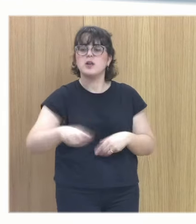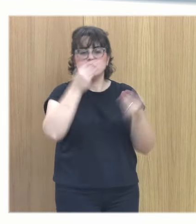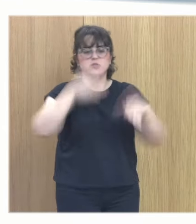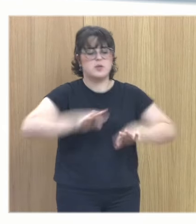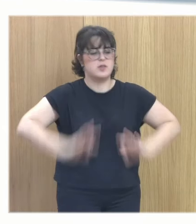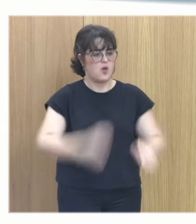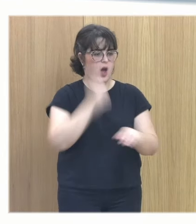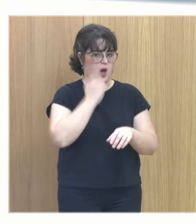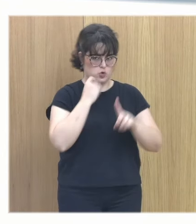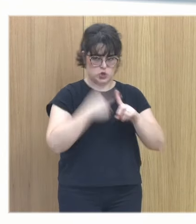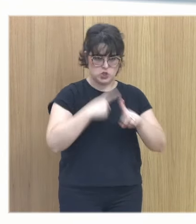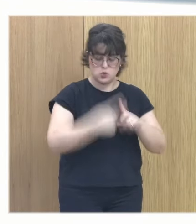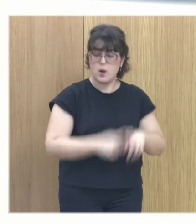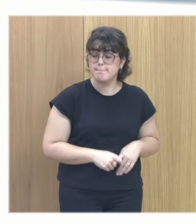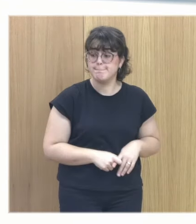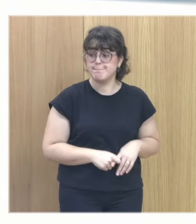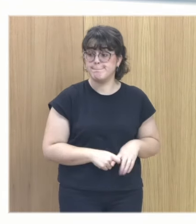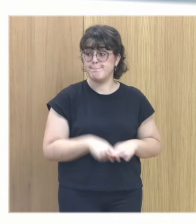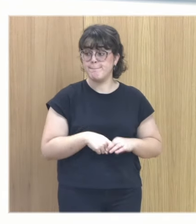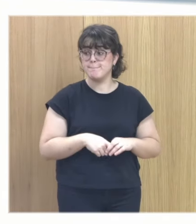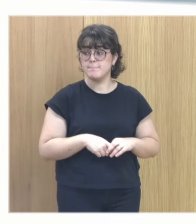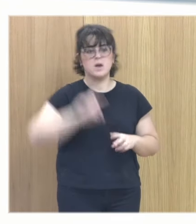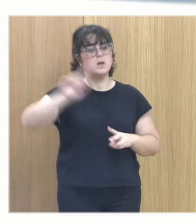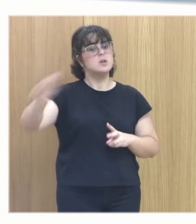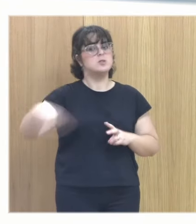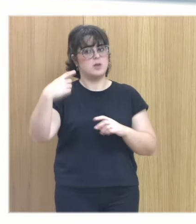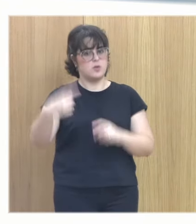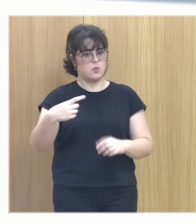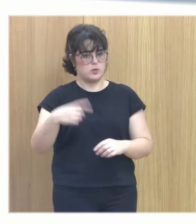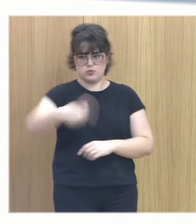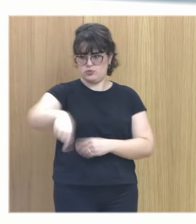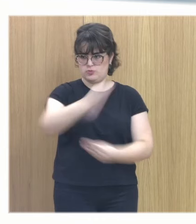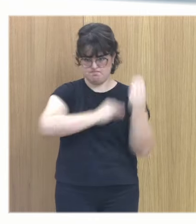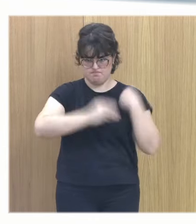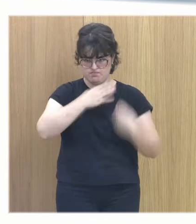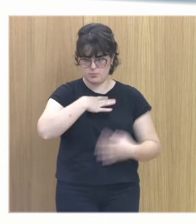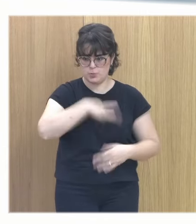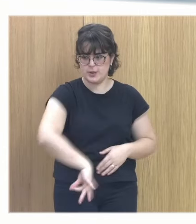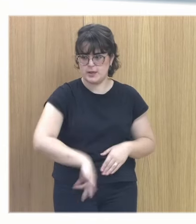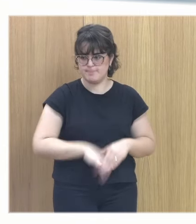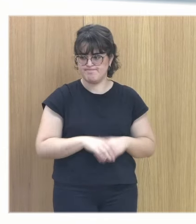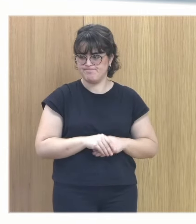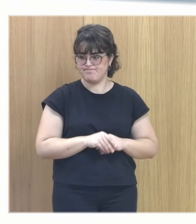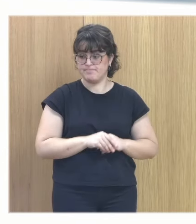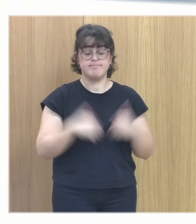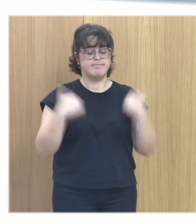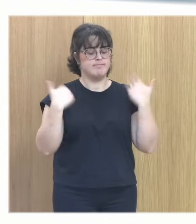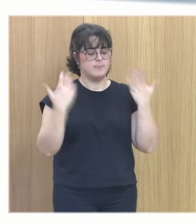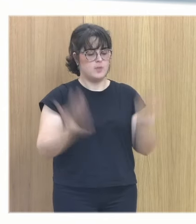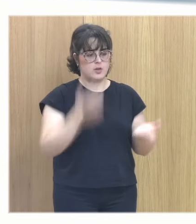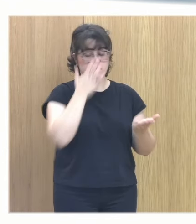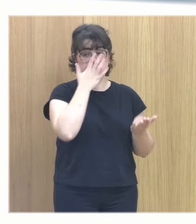de abuso sexual infantil para luego dejar un tiempo a que me podáis hacer las preguntas que queráis entonces